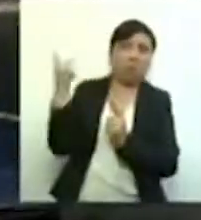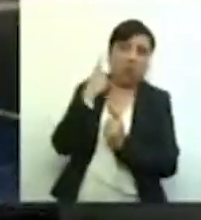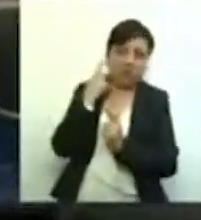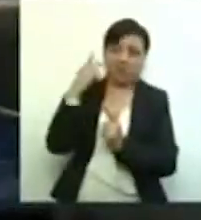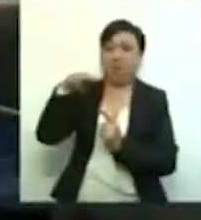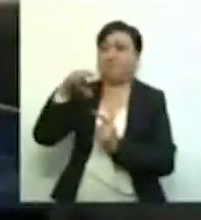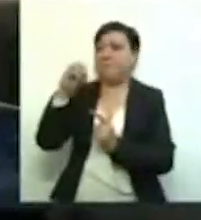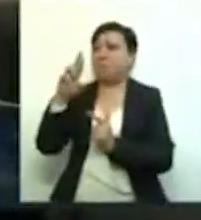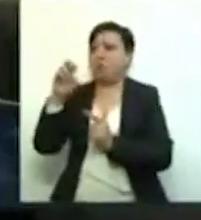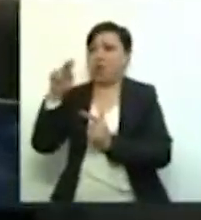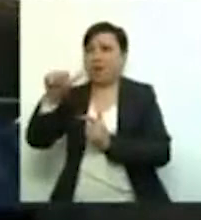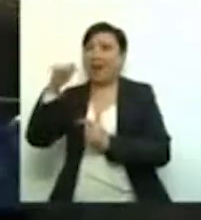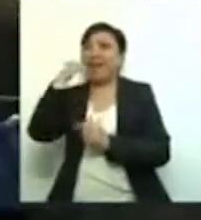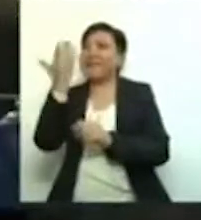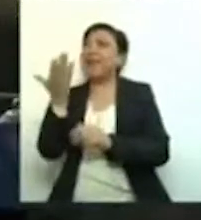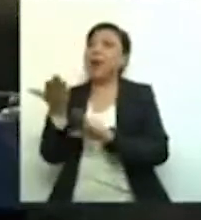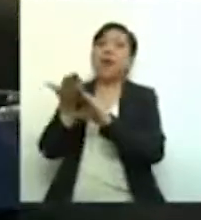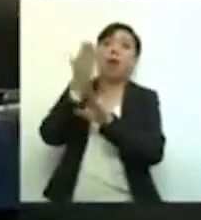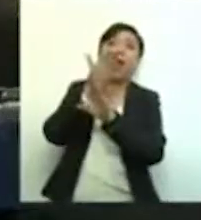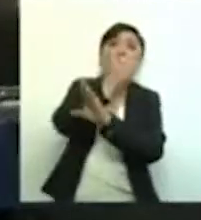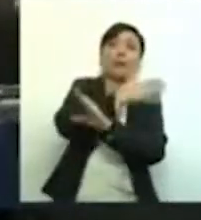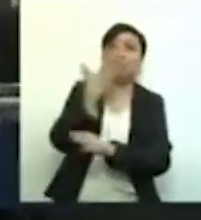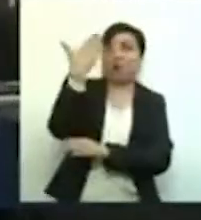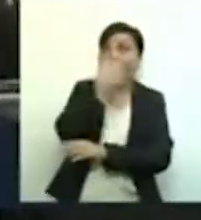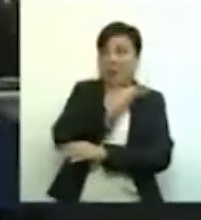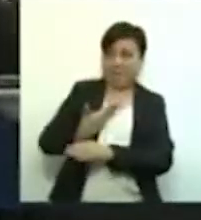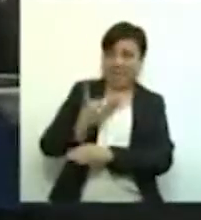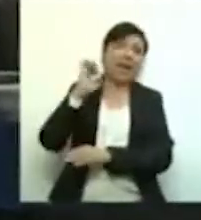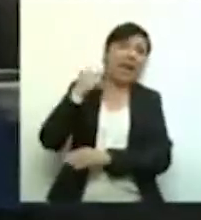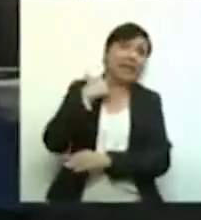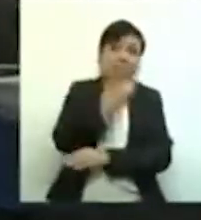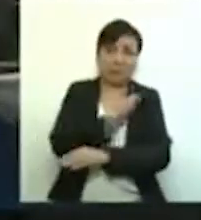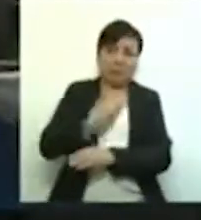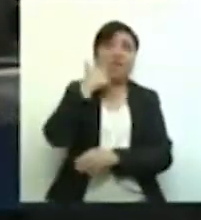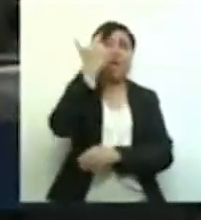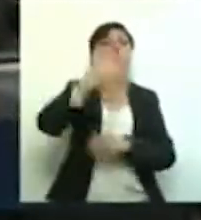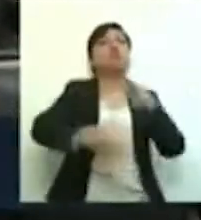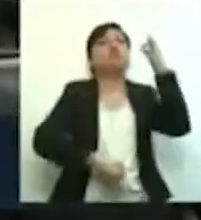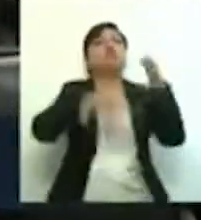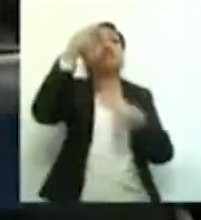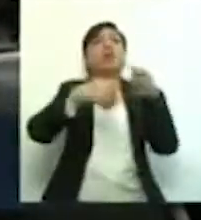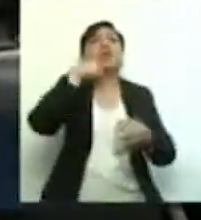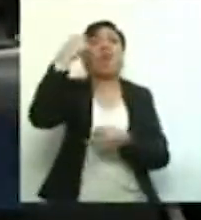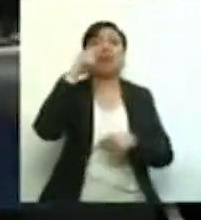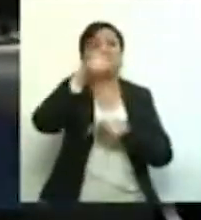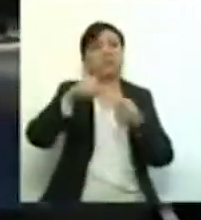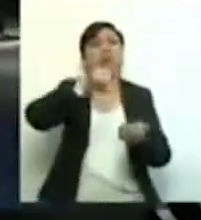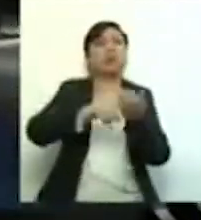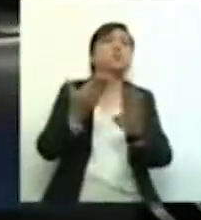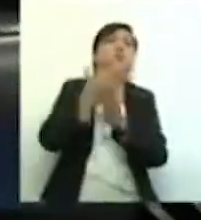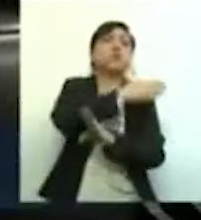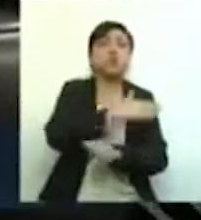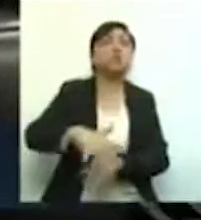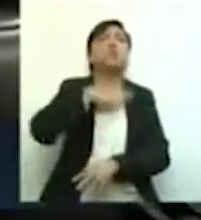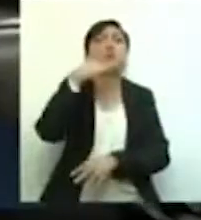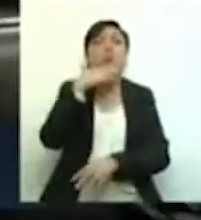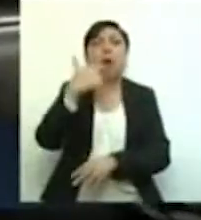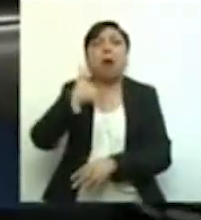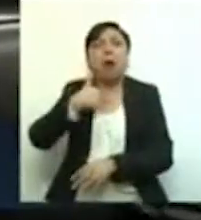últimos cinco presidentes por corruptos. ¿No sería mejor entonces, compañeros de Morena,